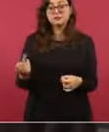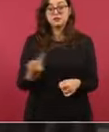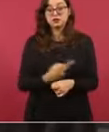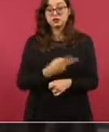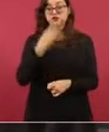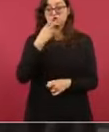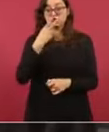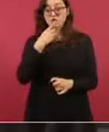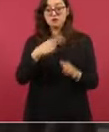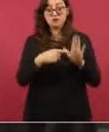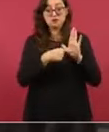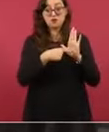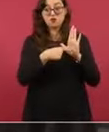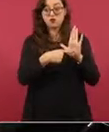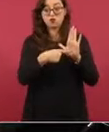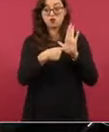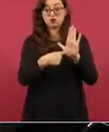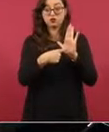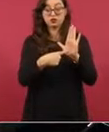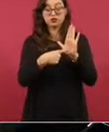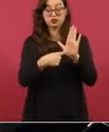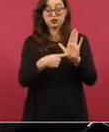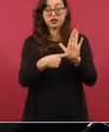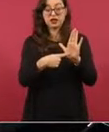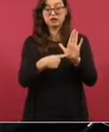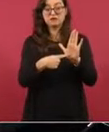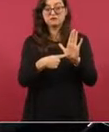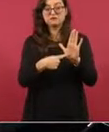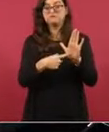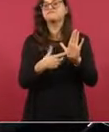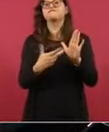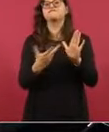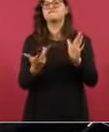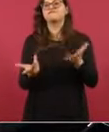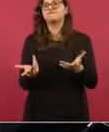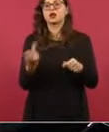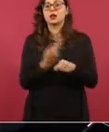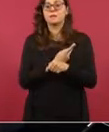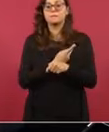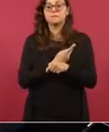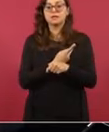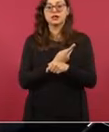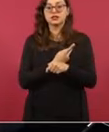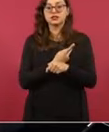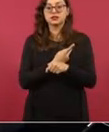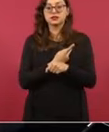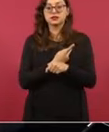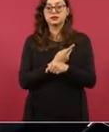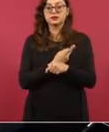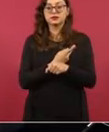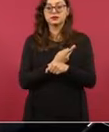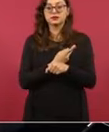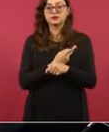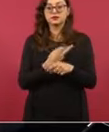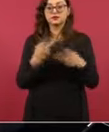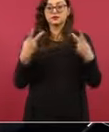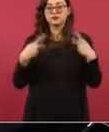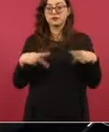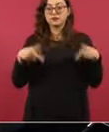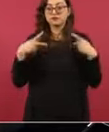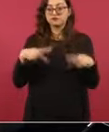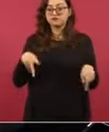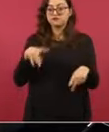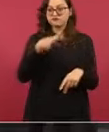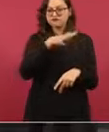productos no está diseñado al público ya cautivo, están